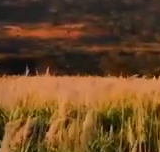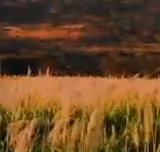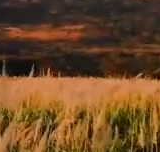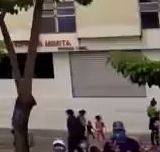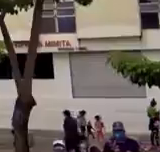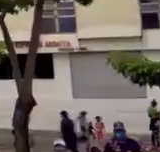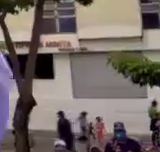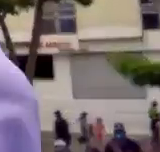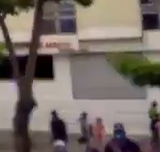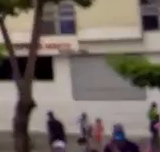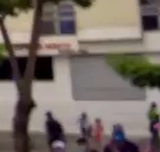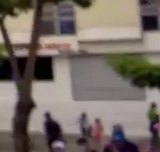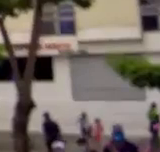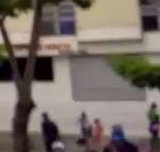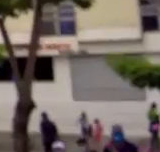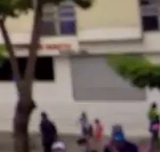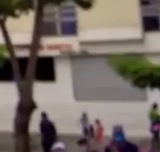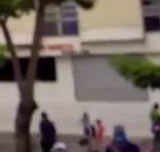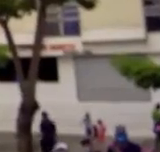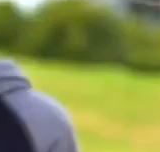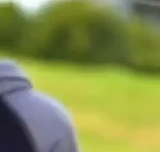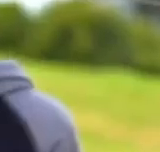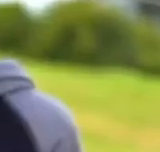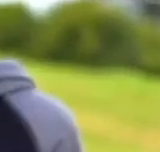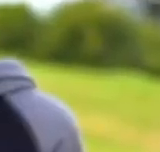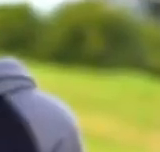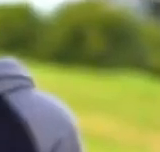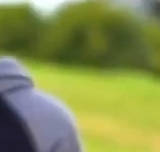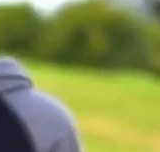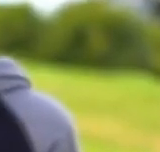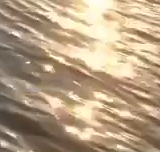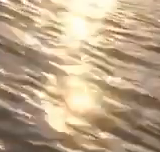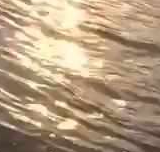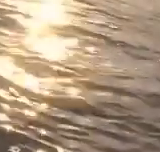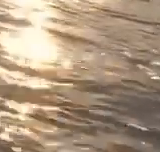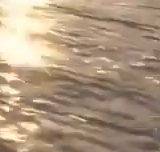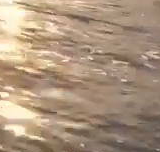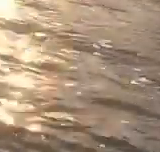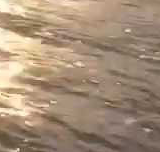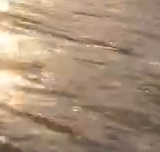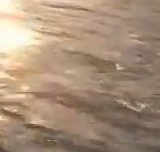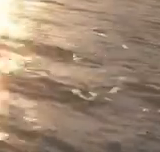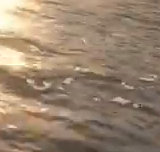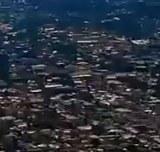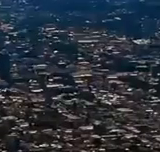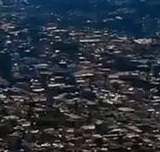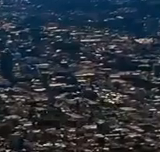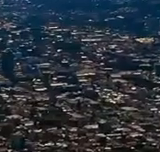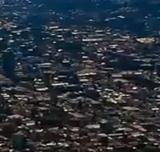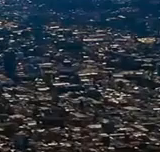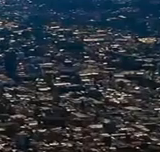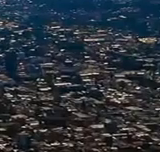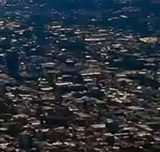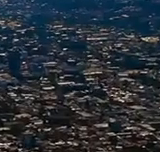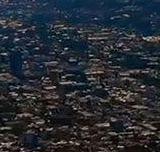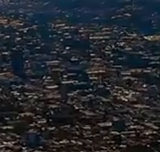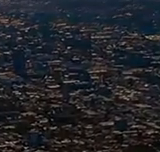agradecemos a los medios de comunicación por enlazarse a la cadena nacional de radio y televisión a